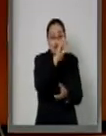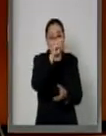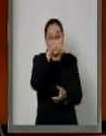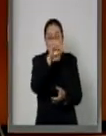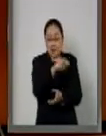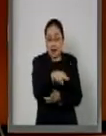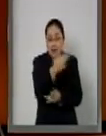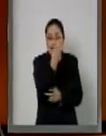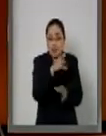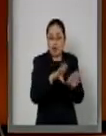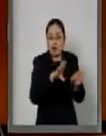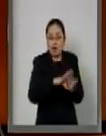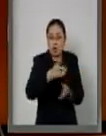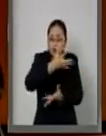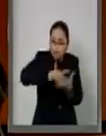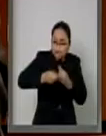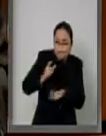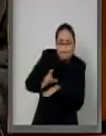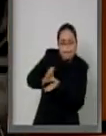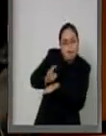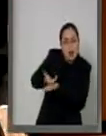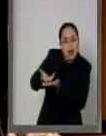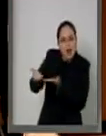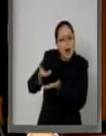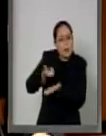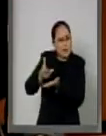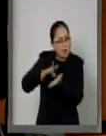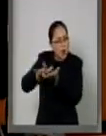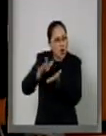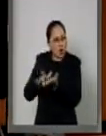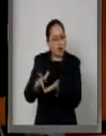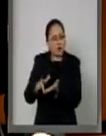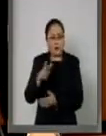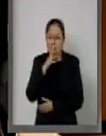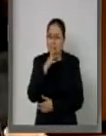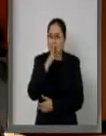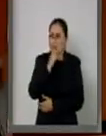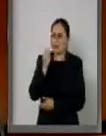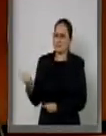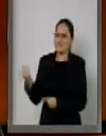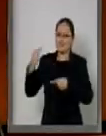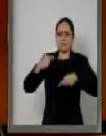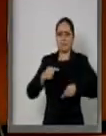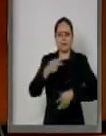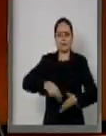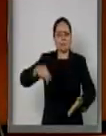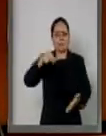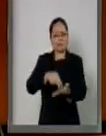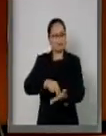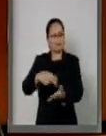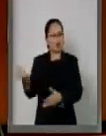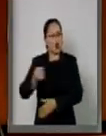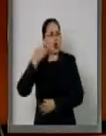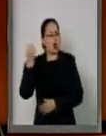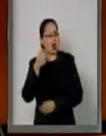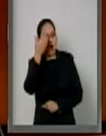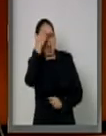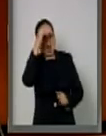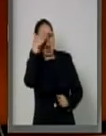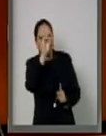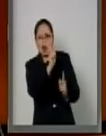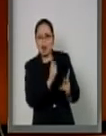catastróficas. No se vale venir a tribuna a querer desconocer eso y